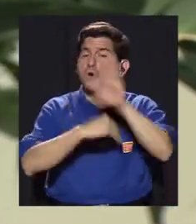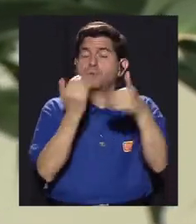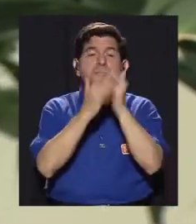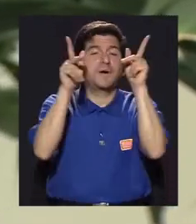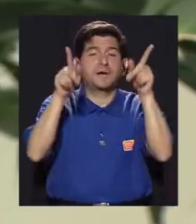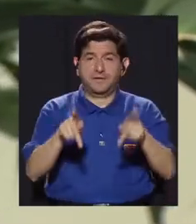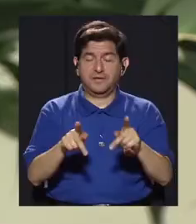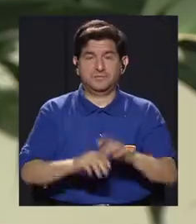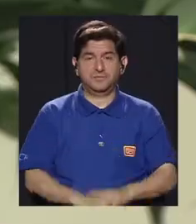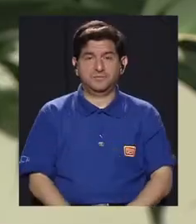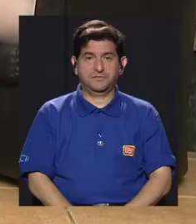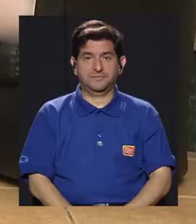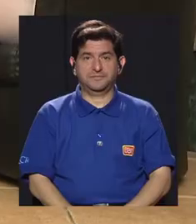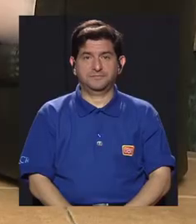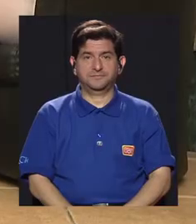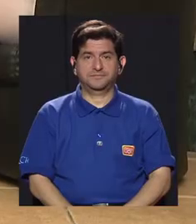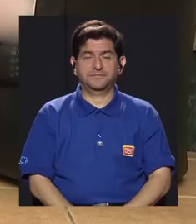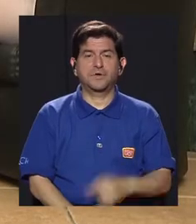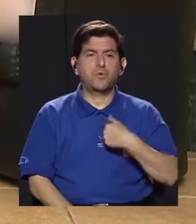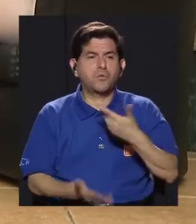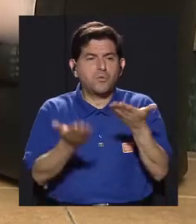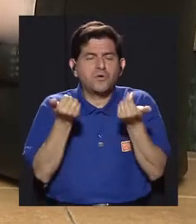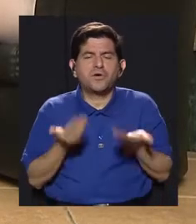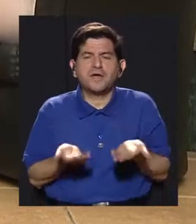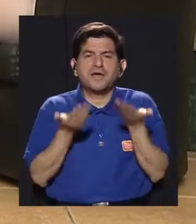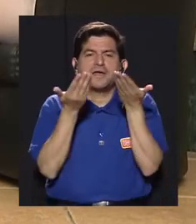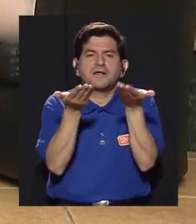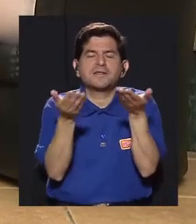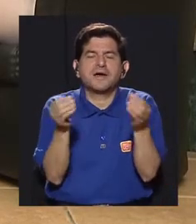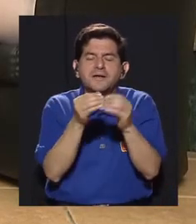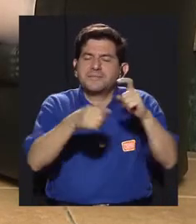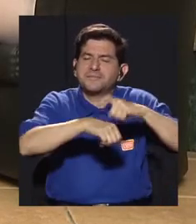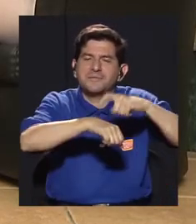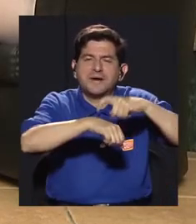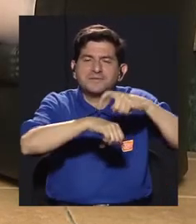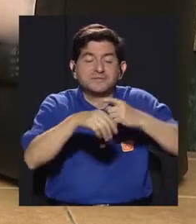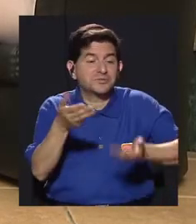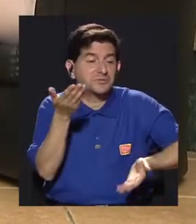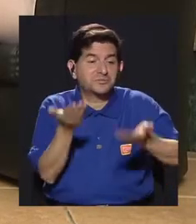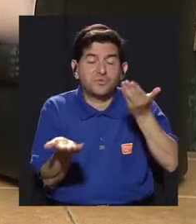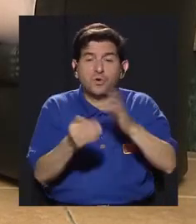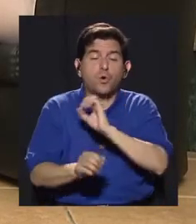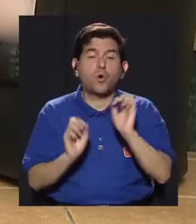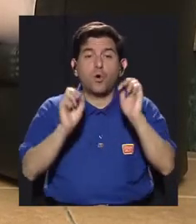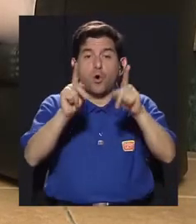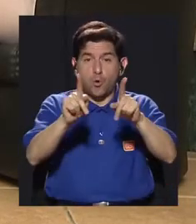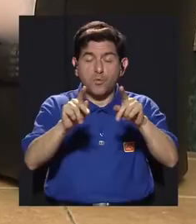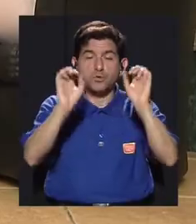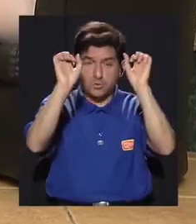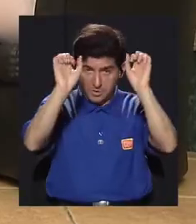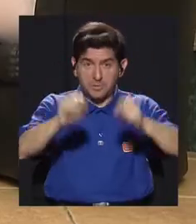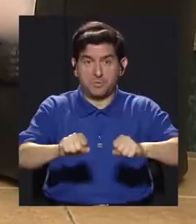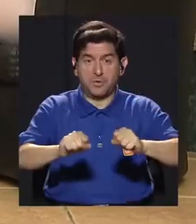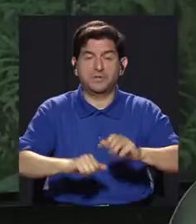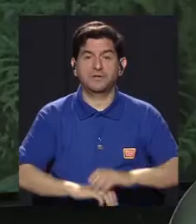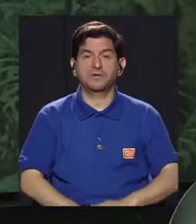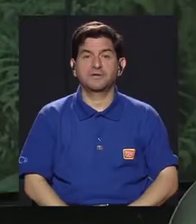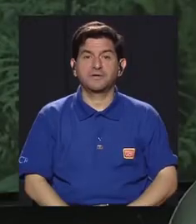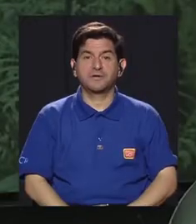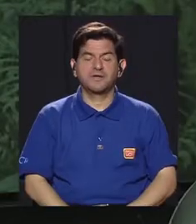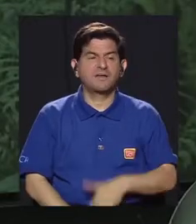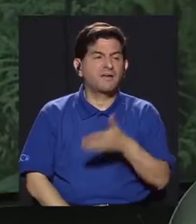todas las personas, ¿verdad? Y es querer ofrecer un poco más de tiempo de repente o hay posibilidad de ofrecer un poco más de tiempo